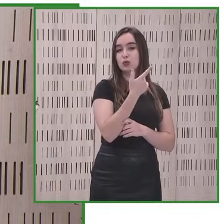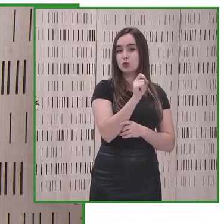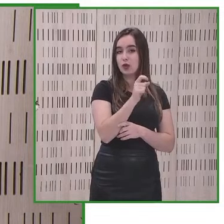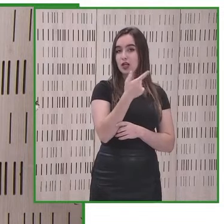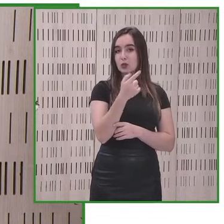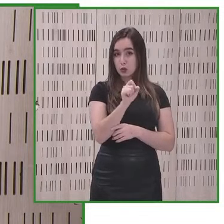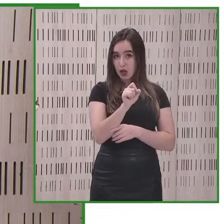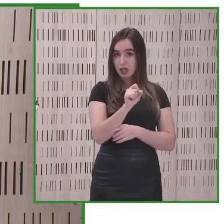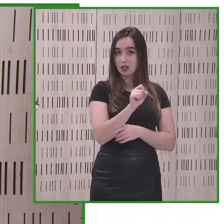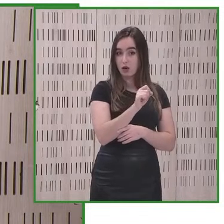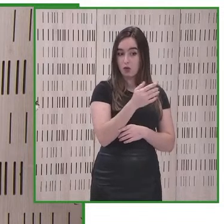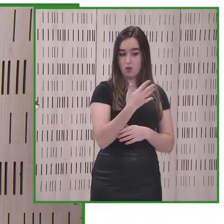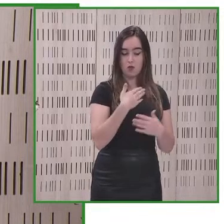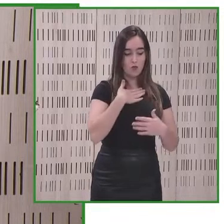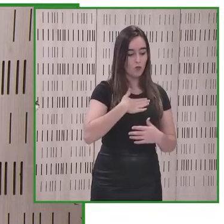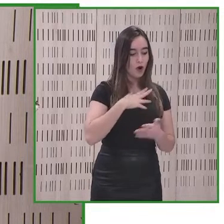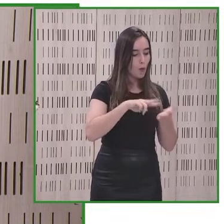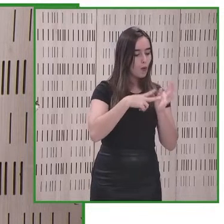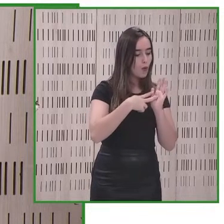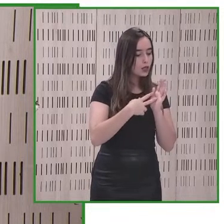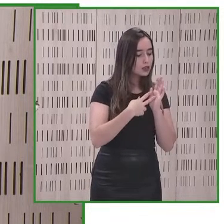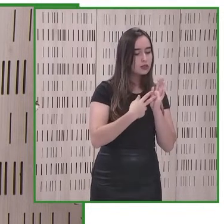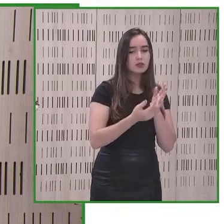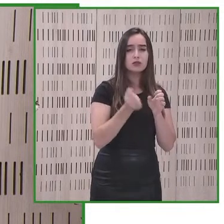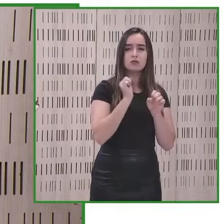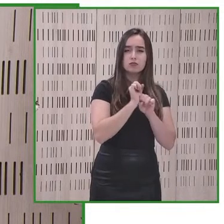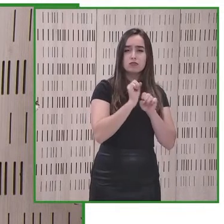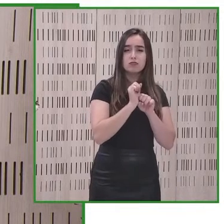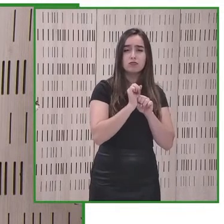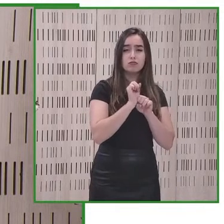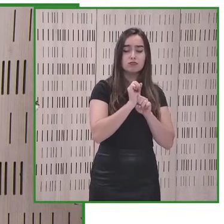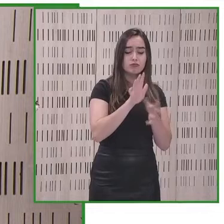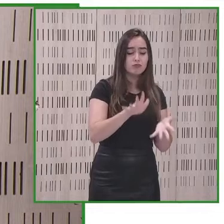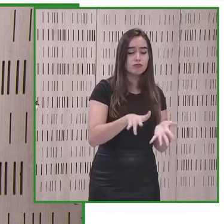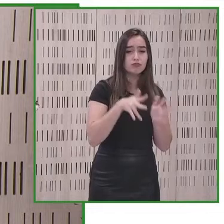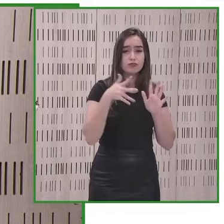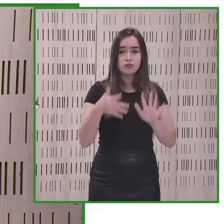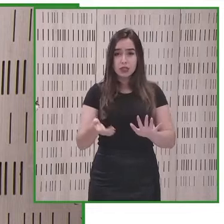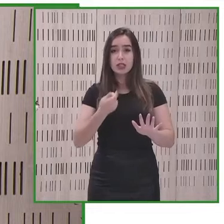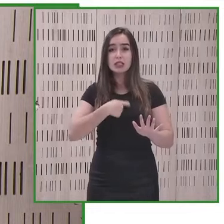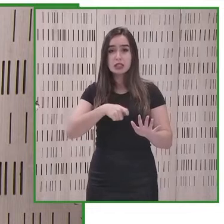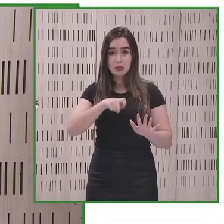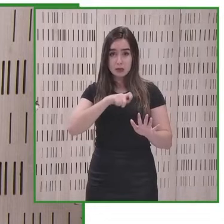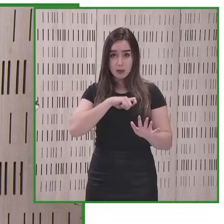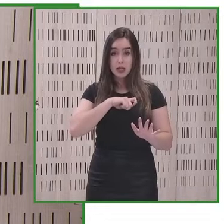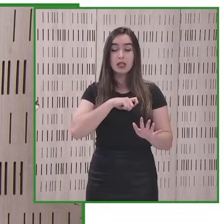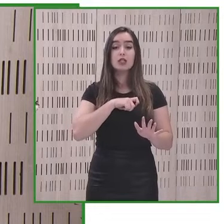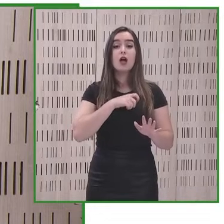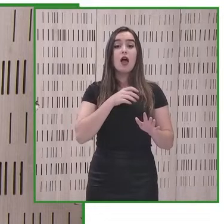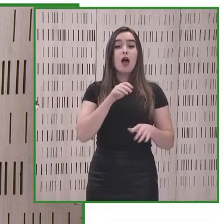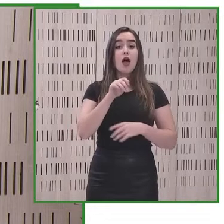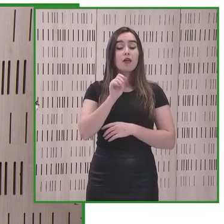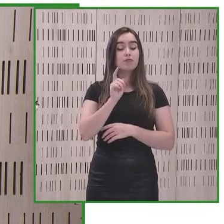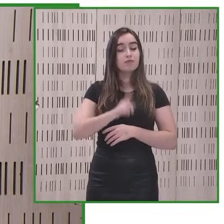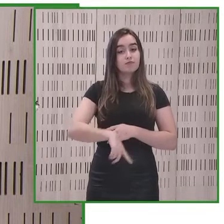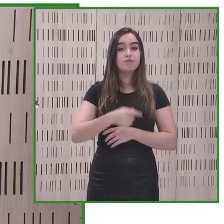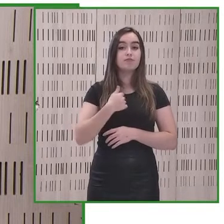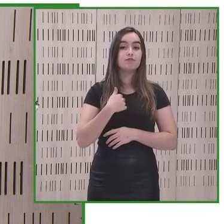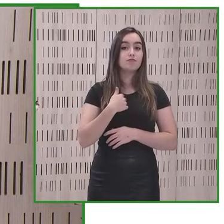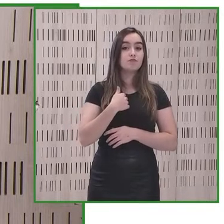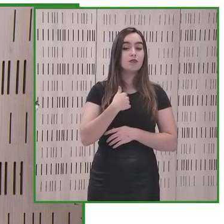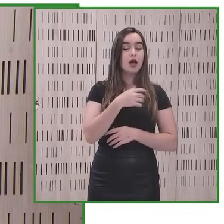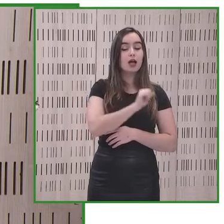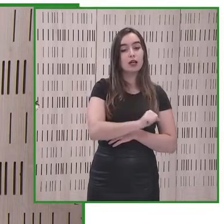educación el tema de empleo y un trabajo desarrollado por siro project desde el 2013 al